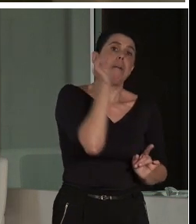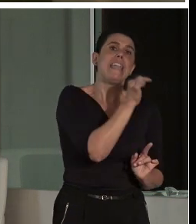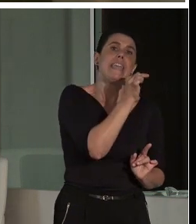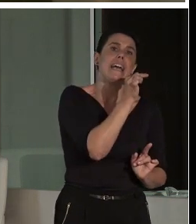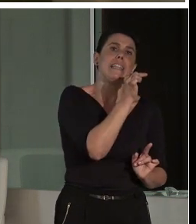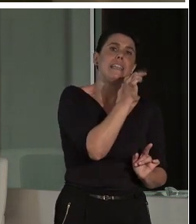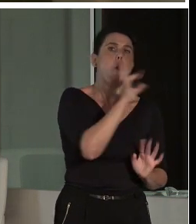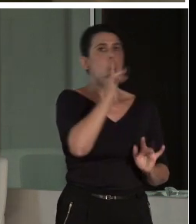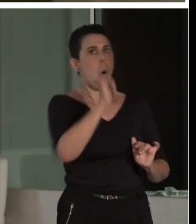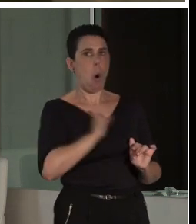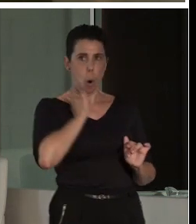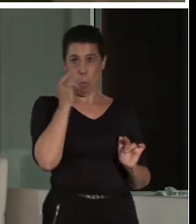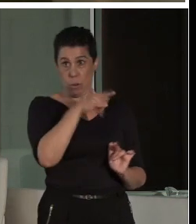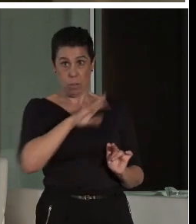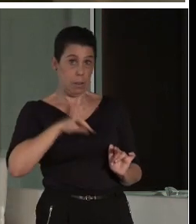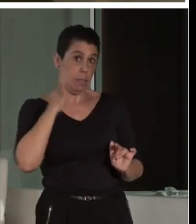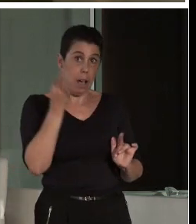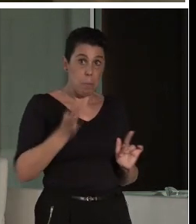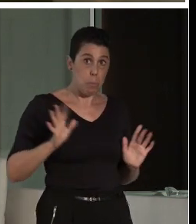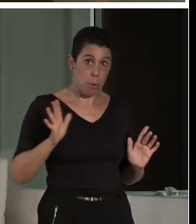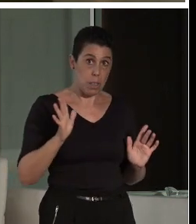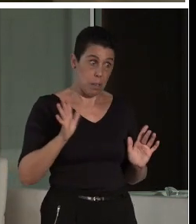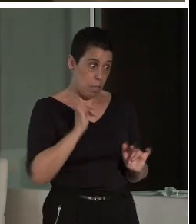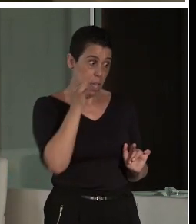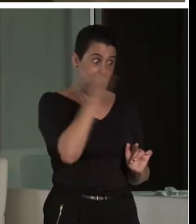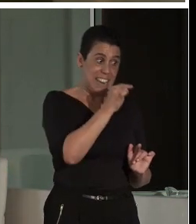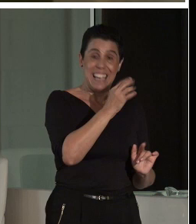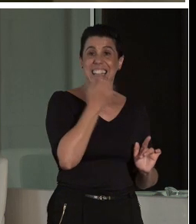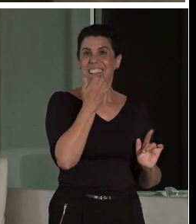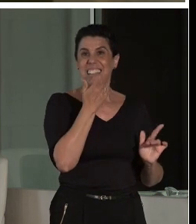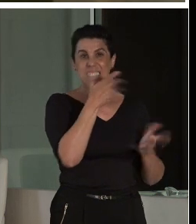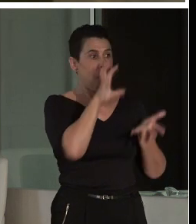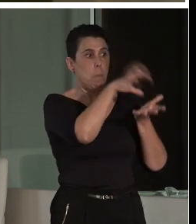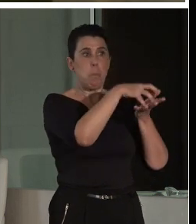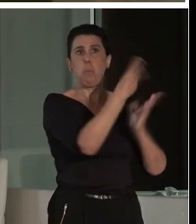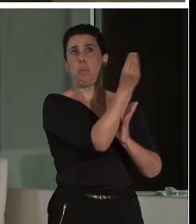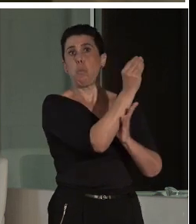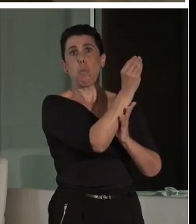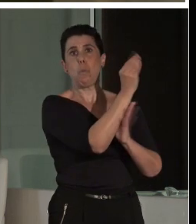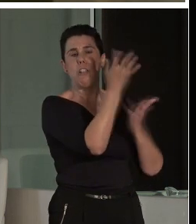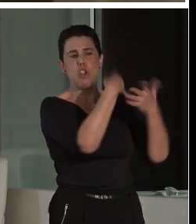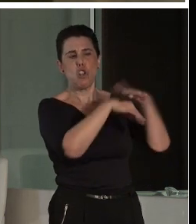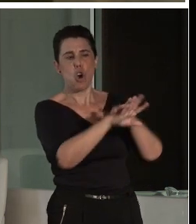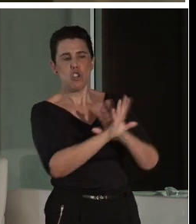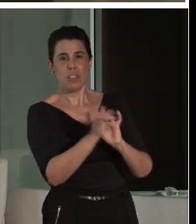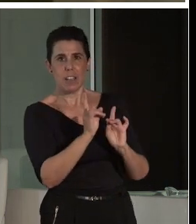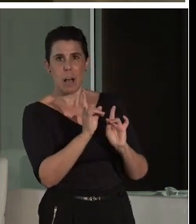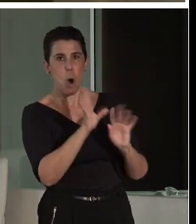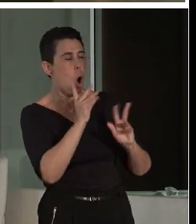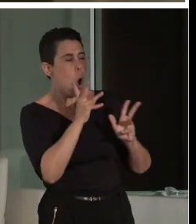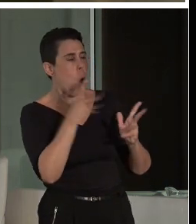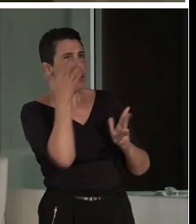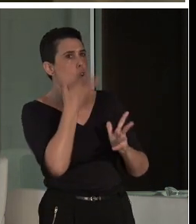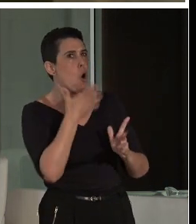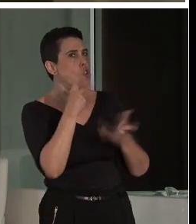oportunidad. En una patología, si no lo integramos, si no lo traducimos o en